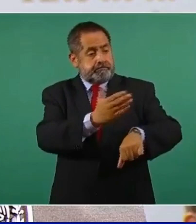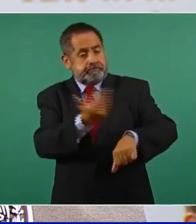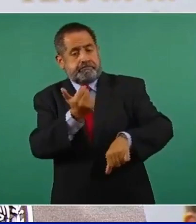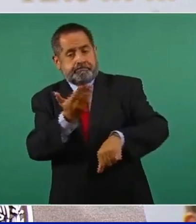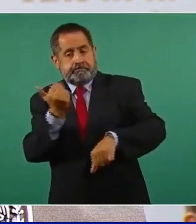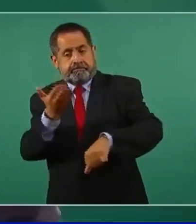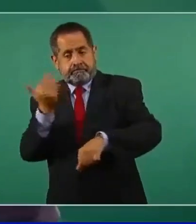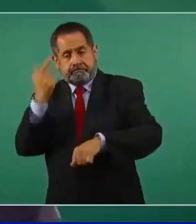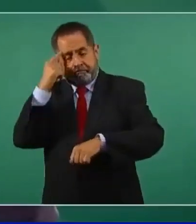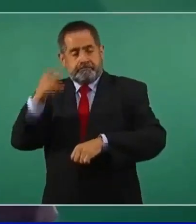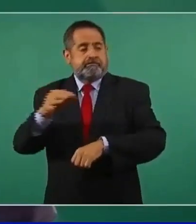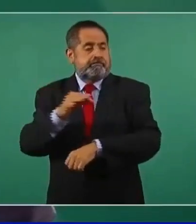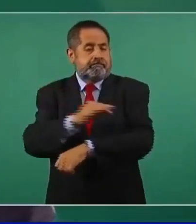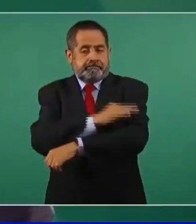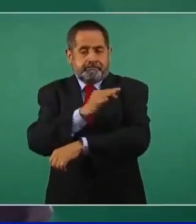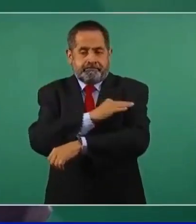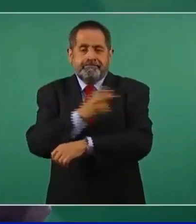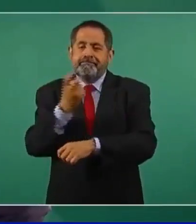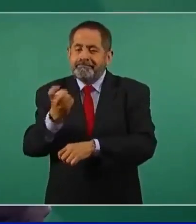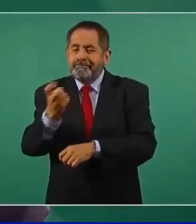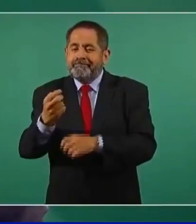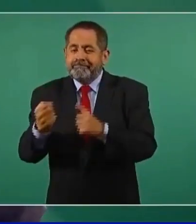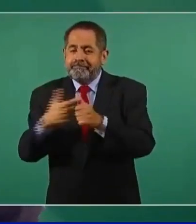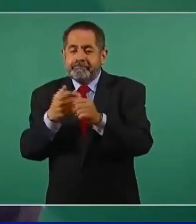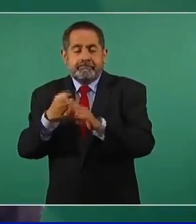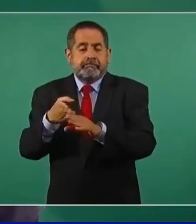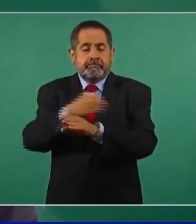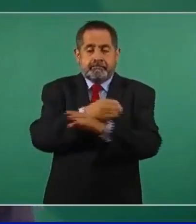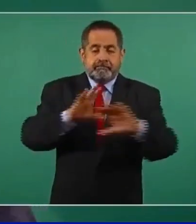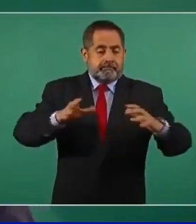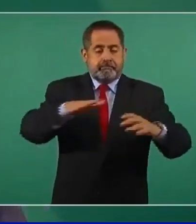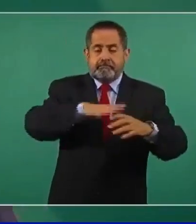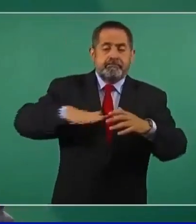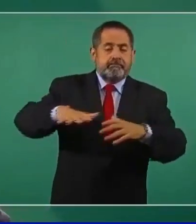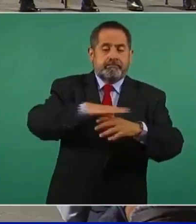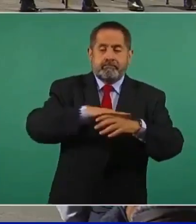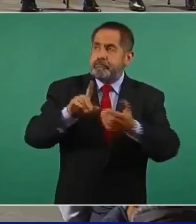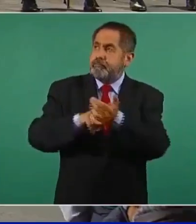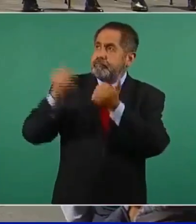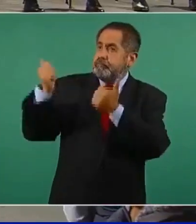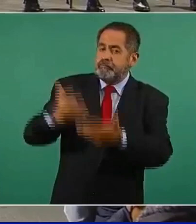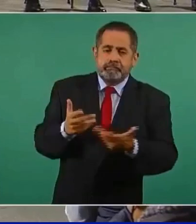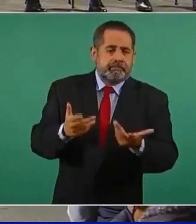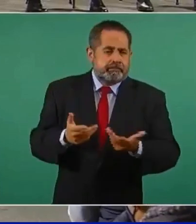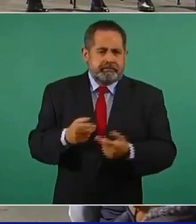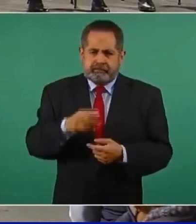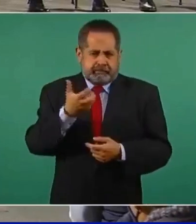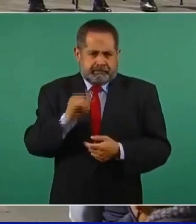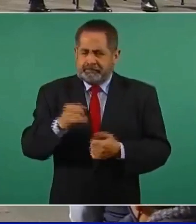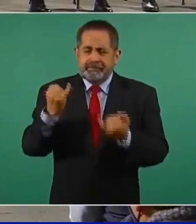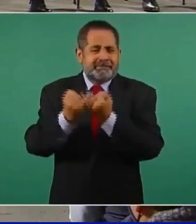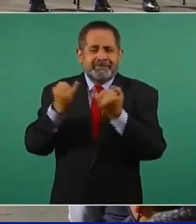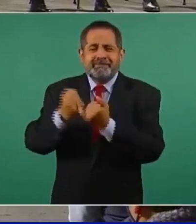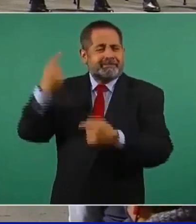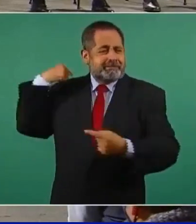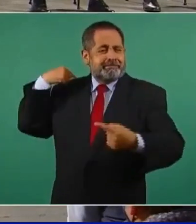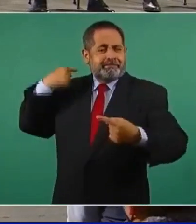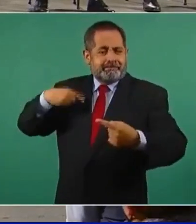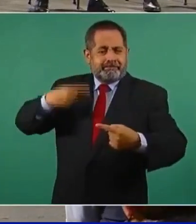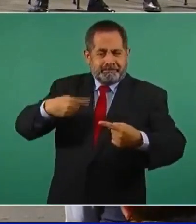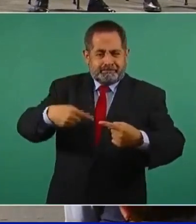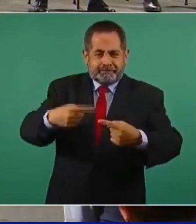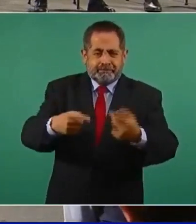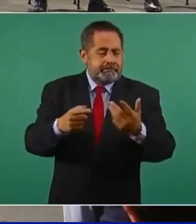dependerá de la operación de la unidad local de vacunación, como ha venido ocurriendo desde que empezó el programa.